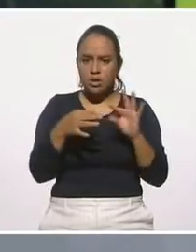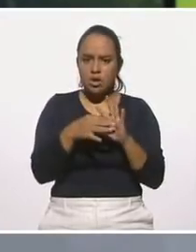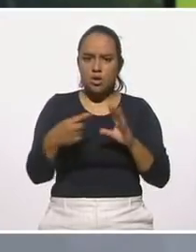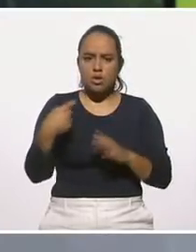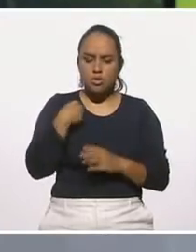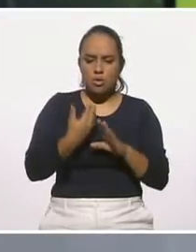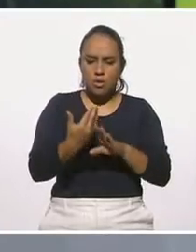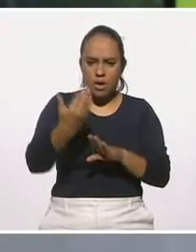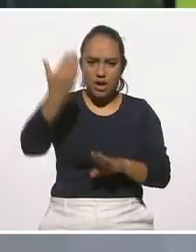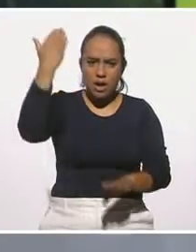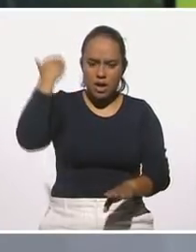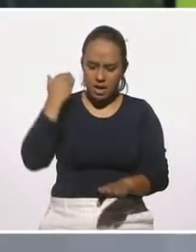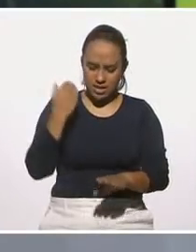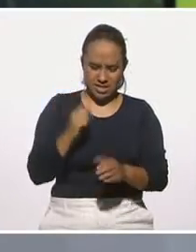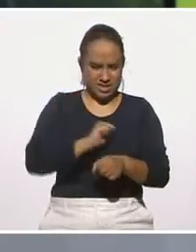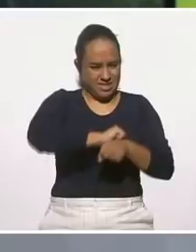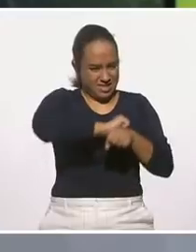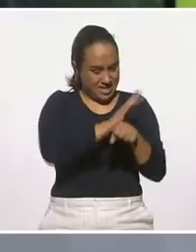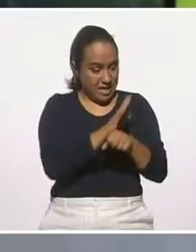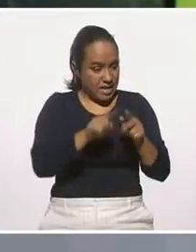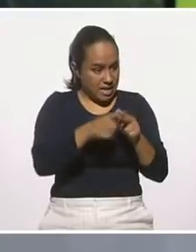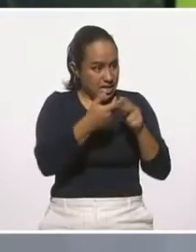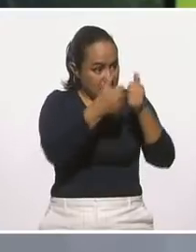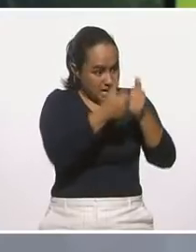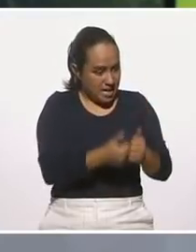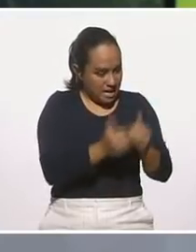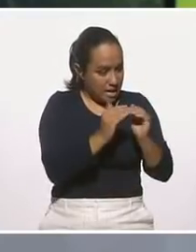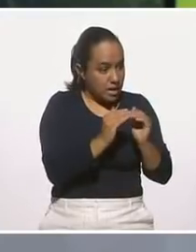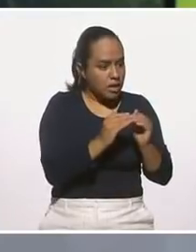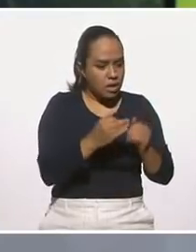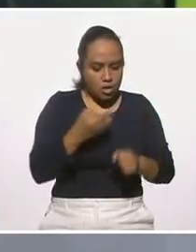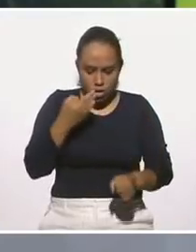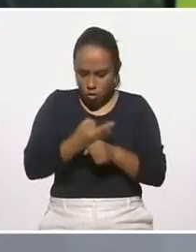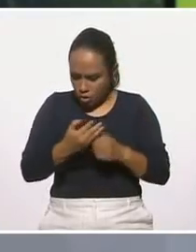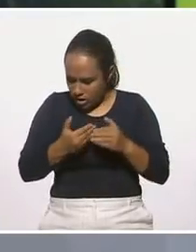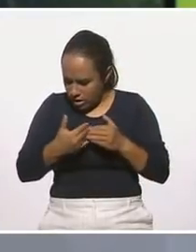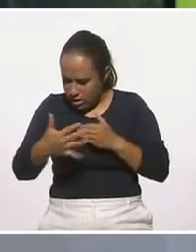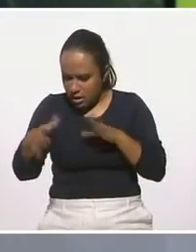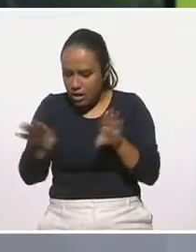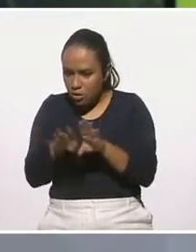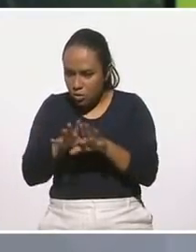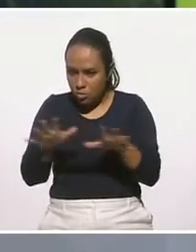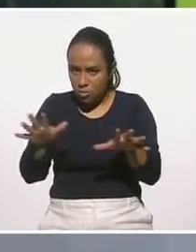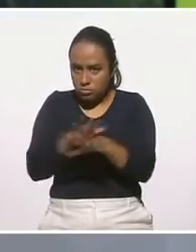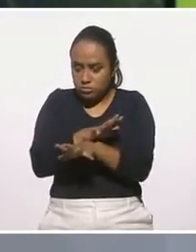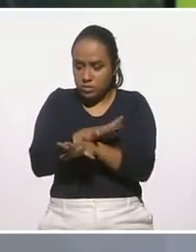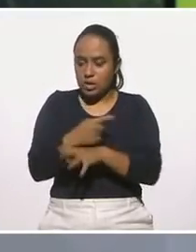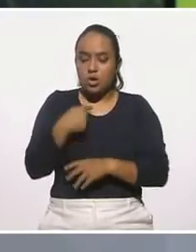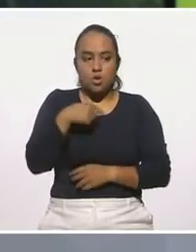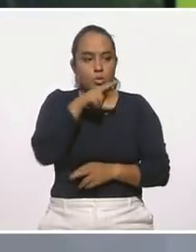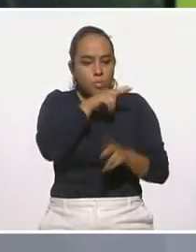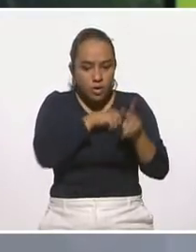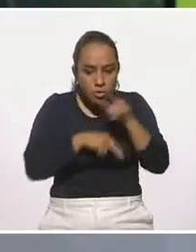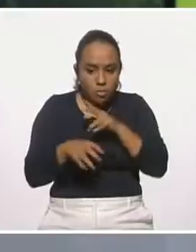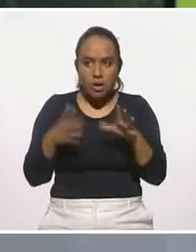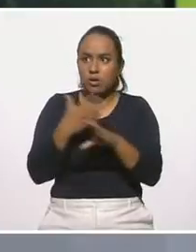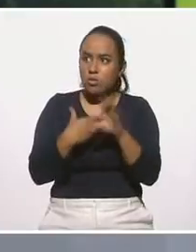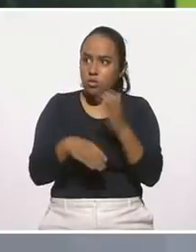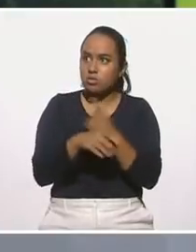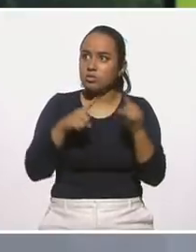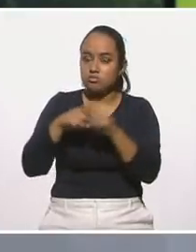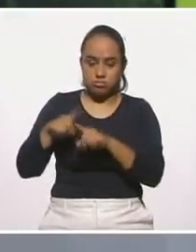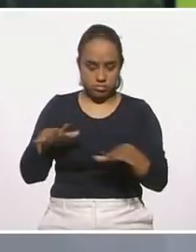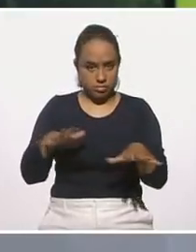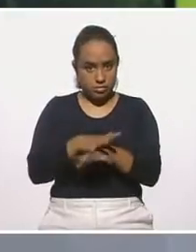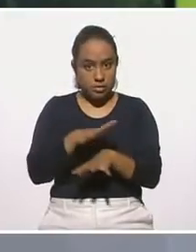yo al inicio del confinamiento, cómo estoy ahora. Han cambiado las incertidumbres, han cambiado muchas cosas, pero también